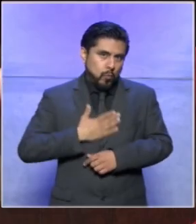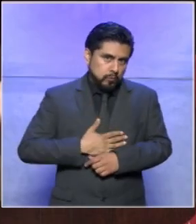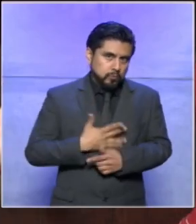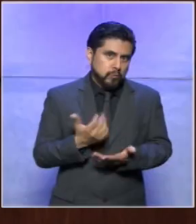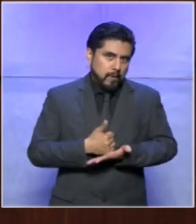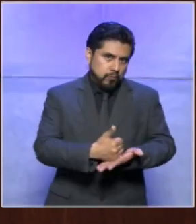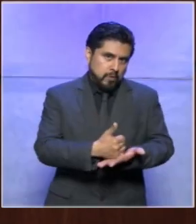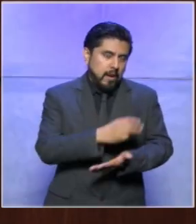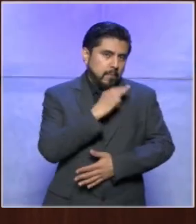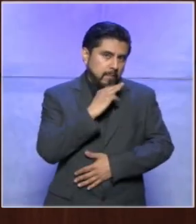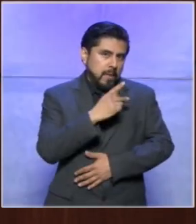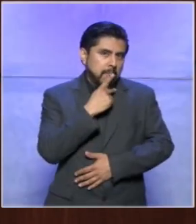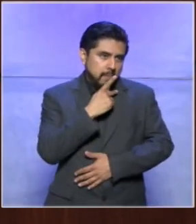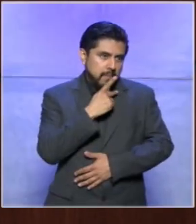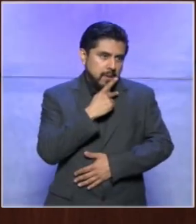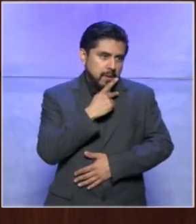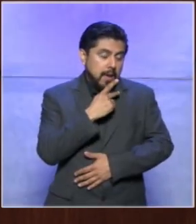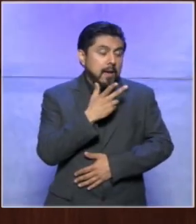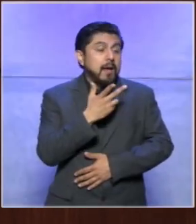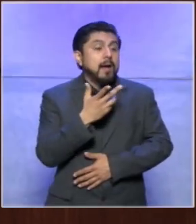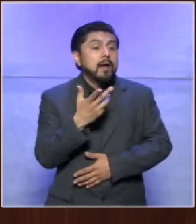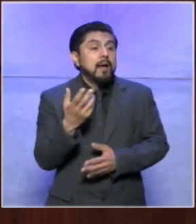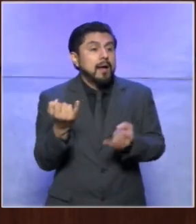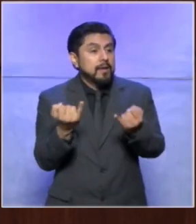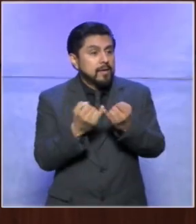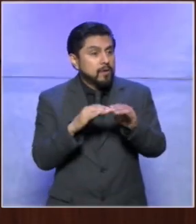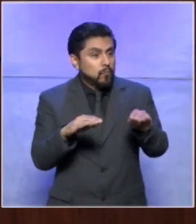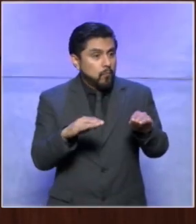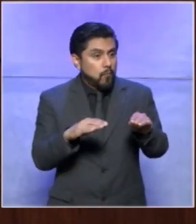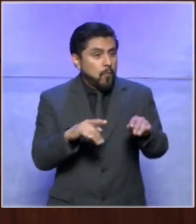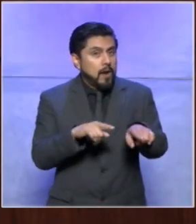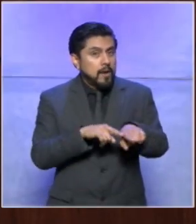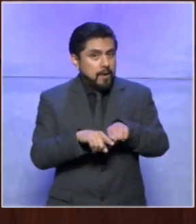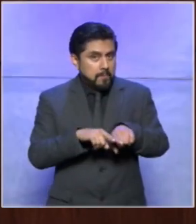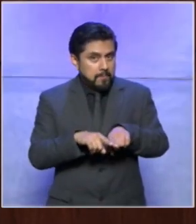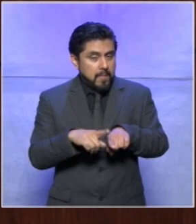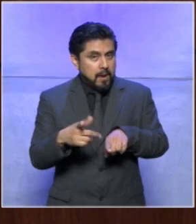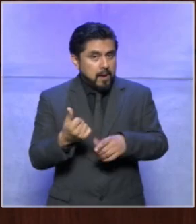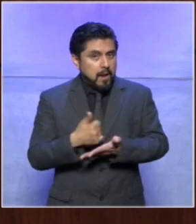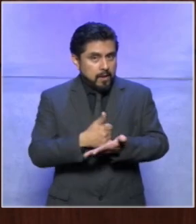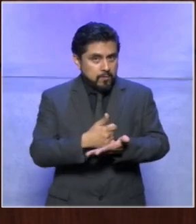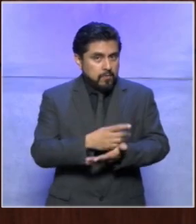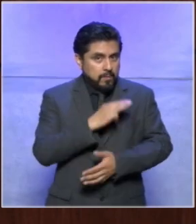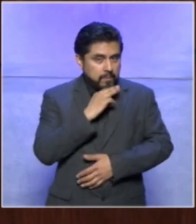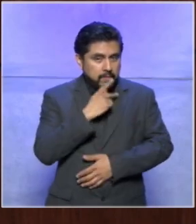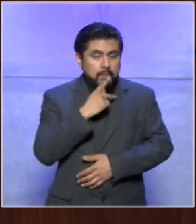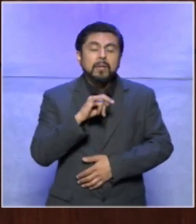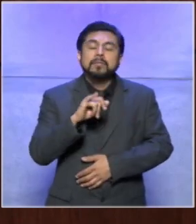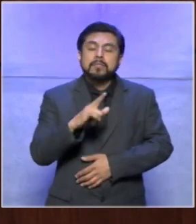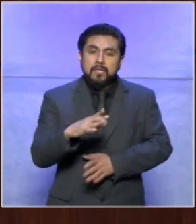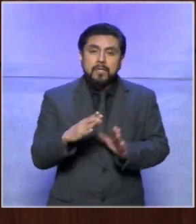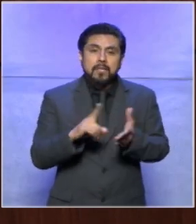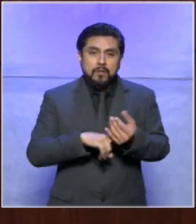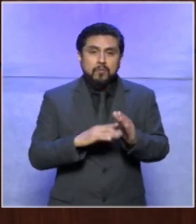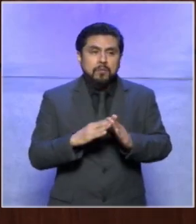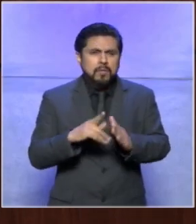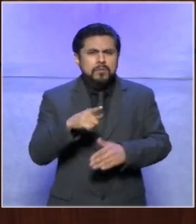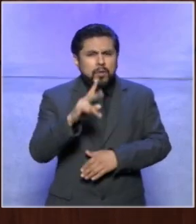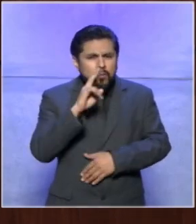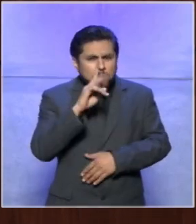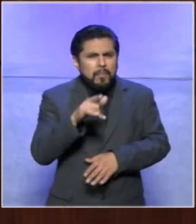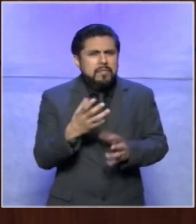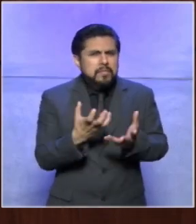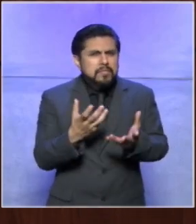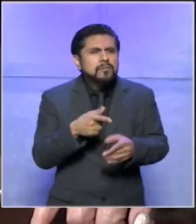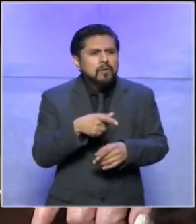claro que haya igualdad verdad de actividades en casa y bueno tú cuando ves eso en casa cómo te